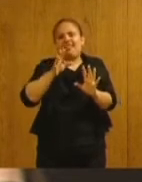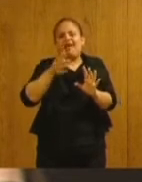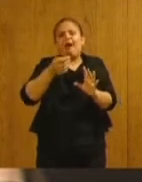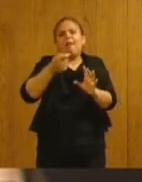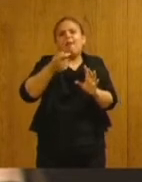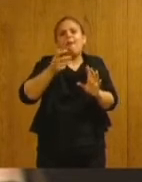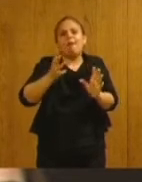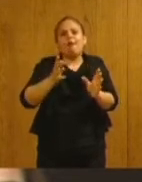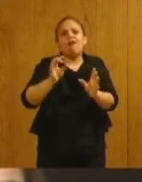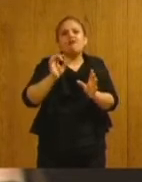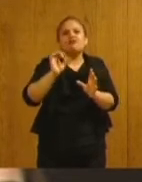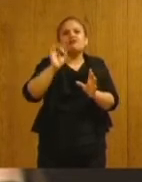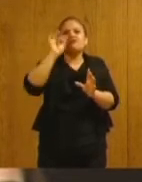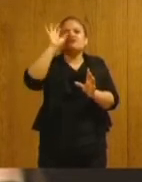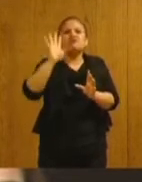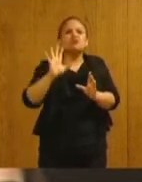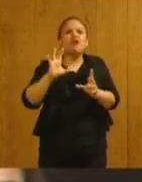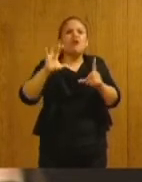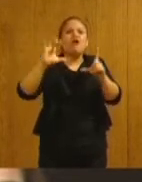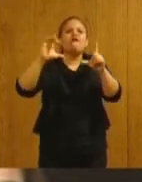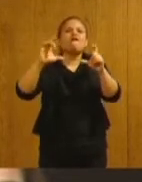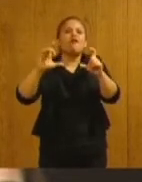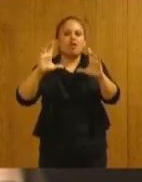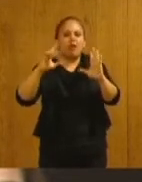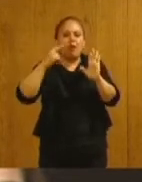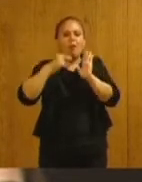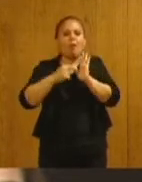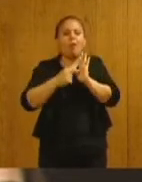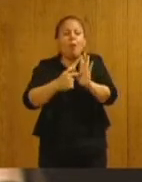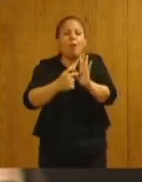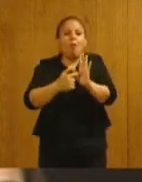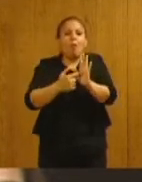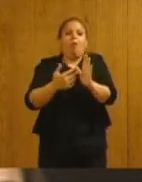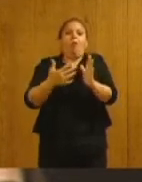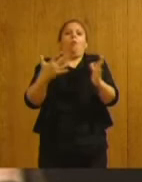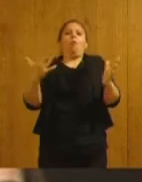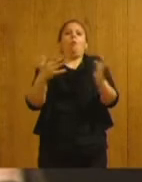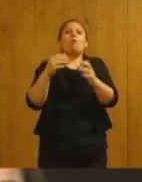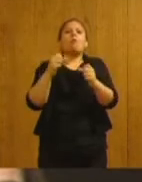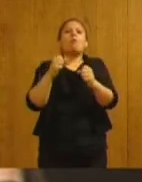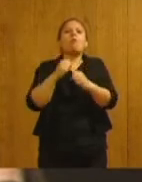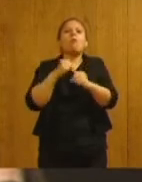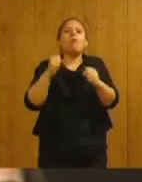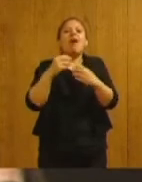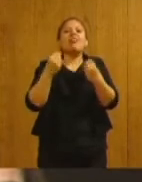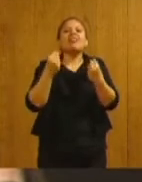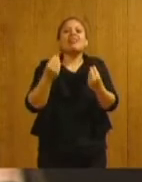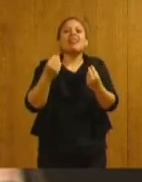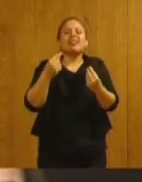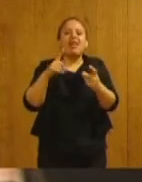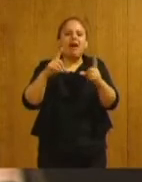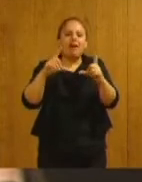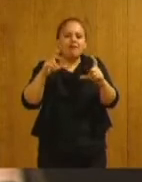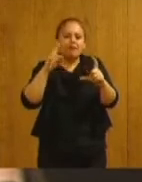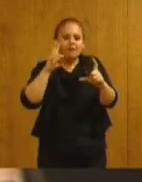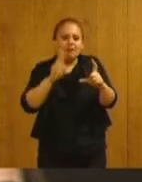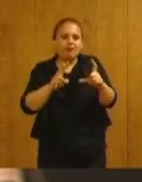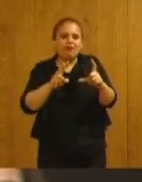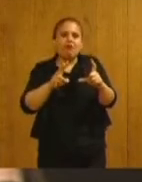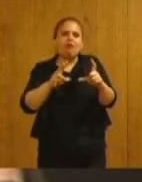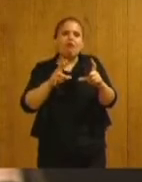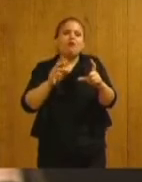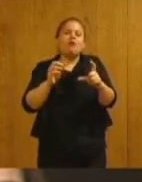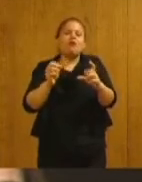múltiples gestiones, sino que lo hizo con una foto. Una foto, señor presidente, que para mí, como para él,